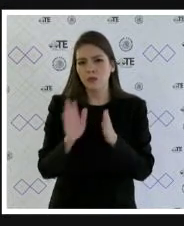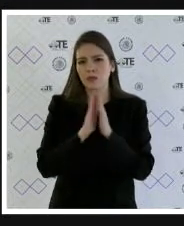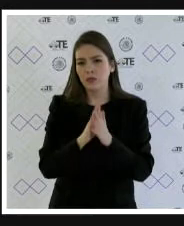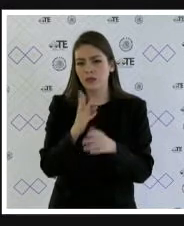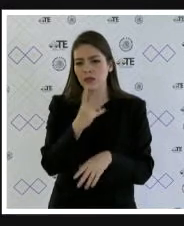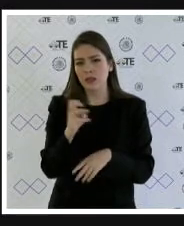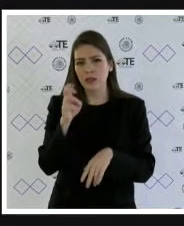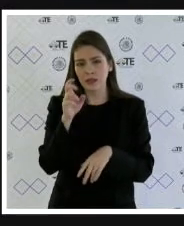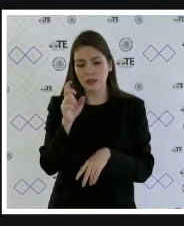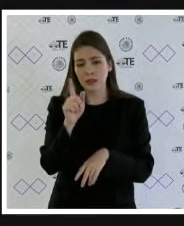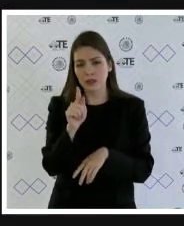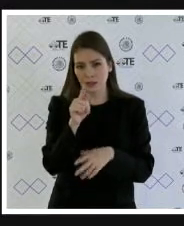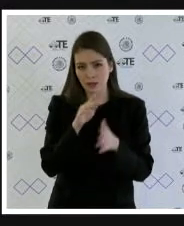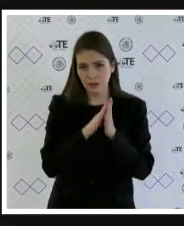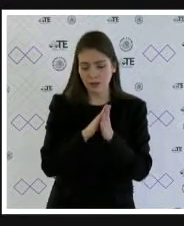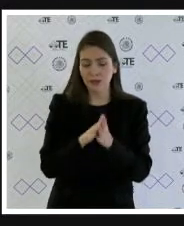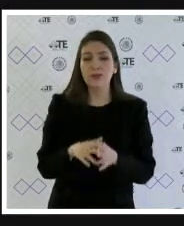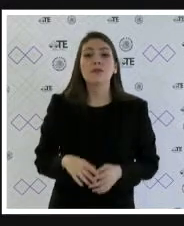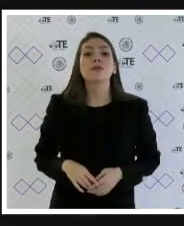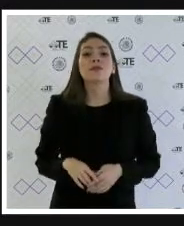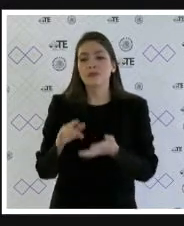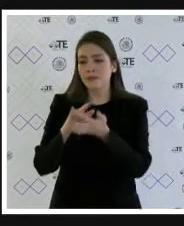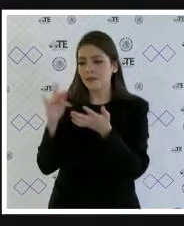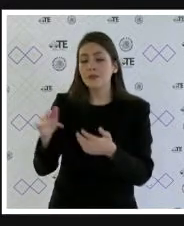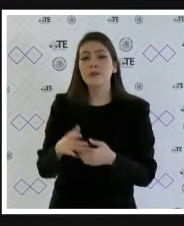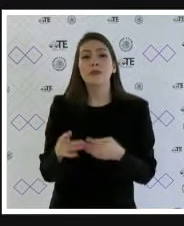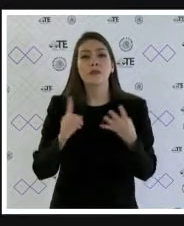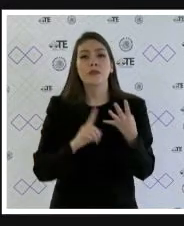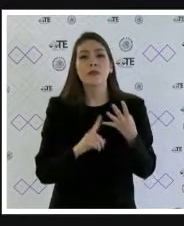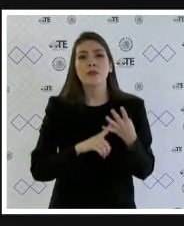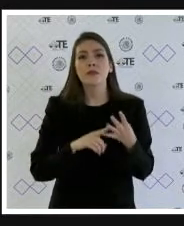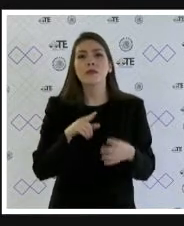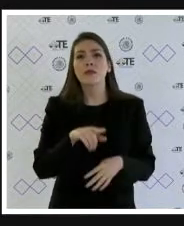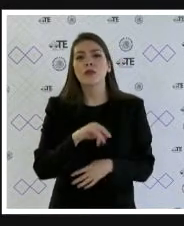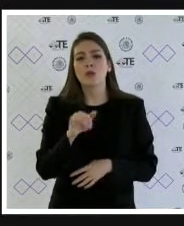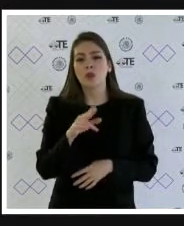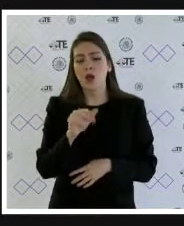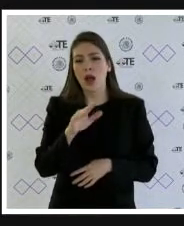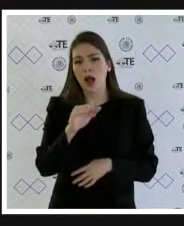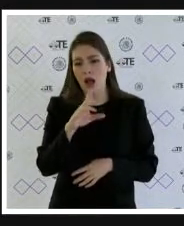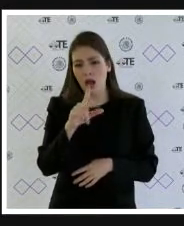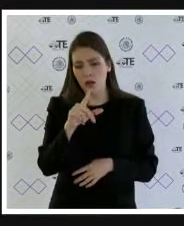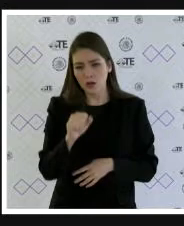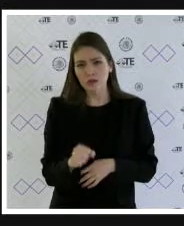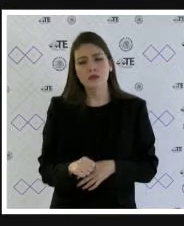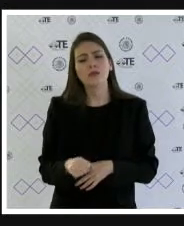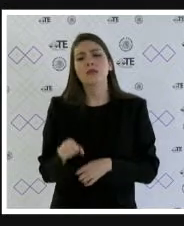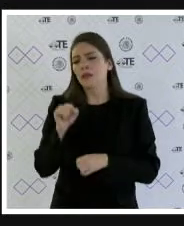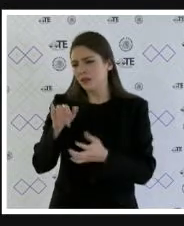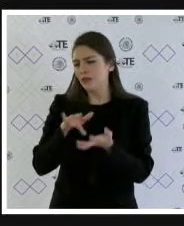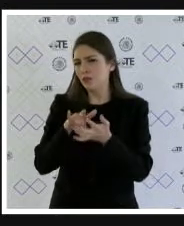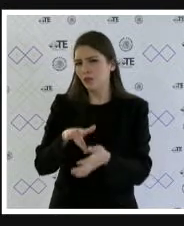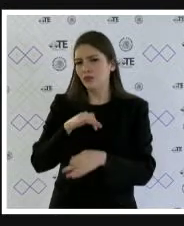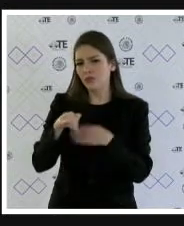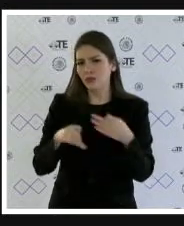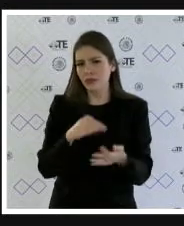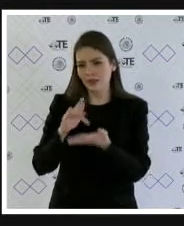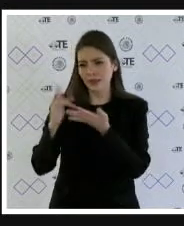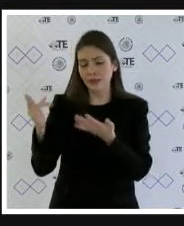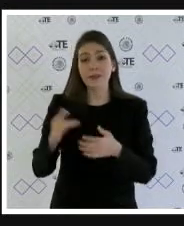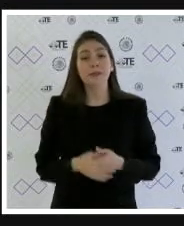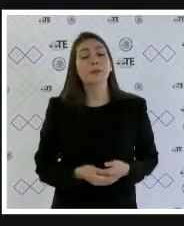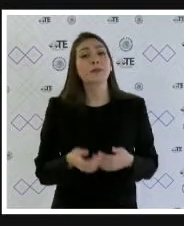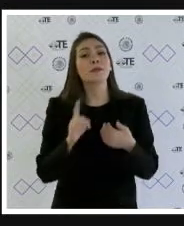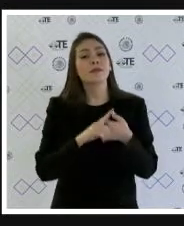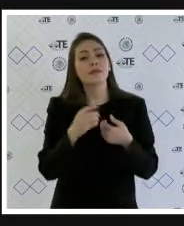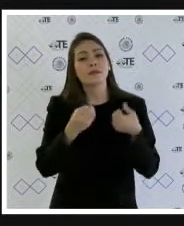muchas gracias magistrado juan carlos gracias secretario a favor de los tres proyectos de cuenta gracias magistrado